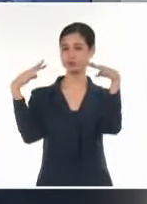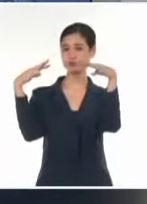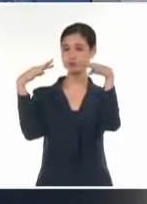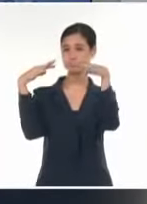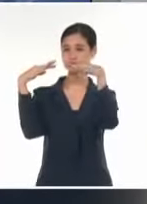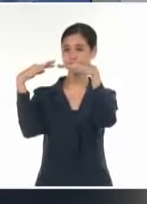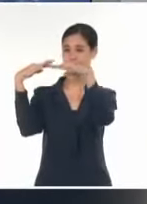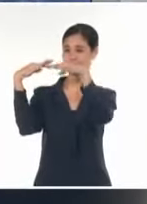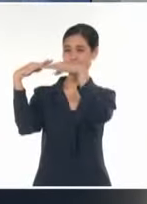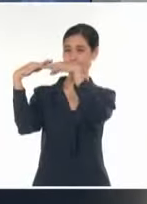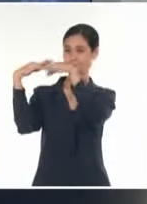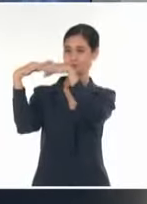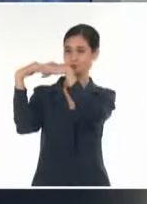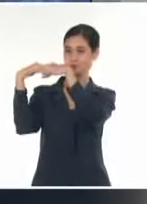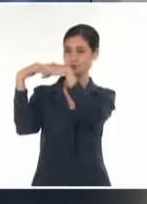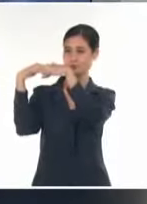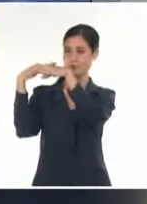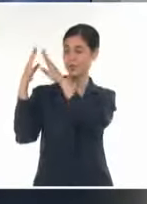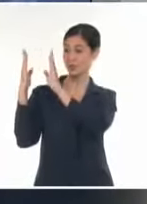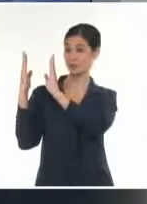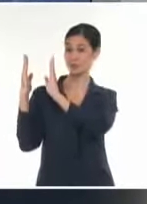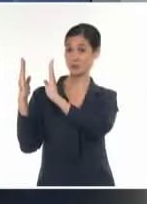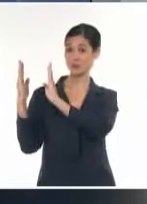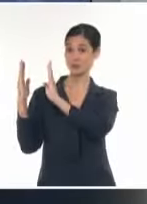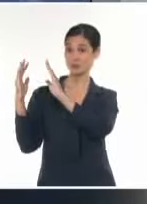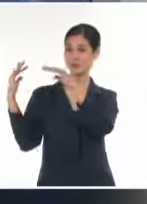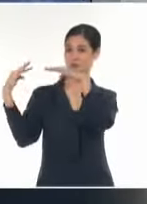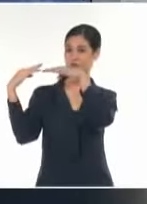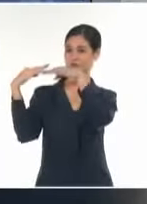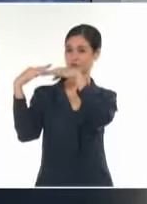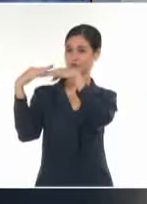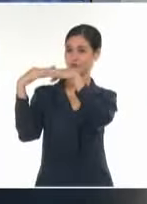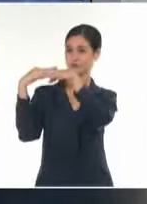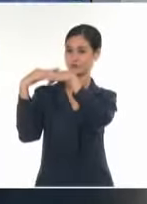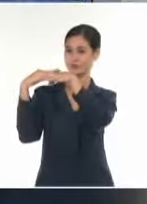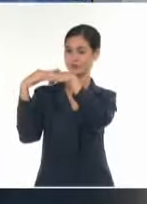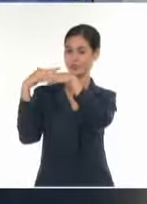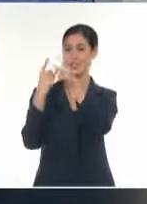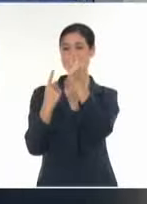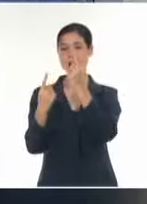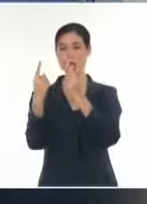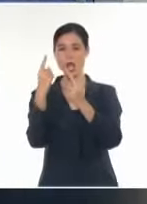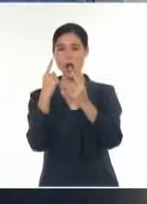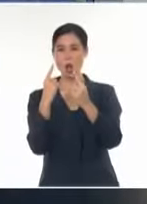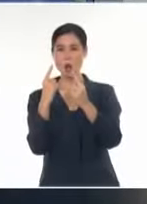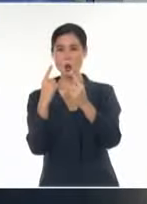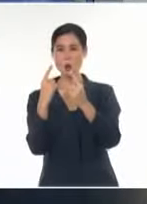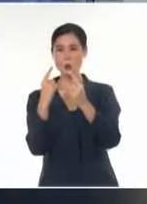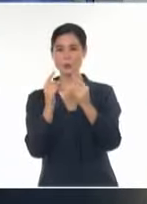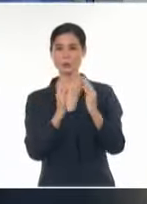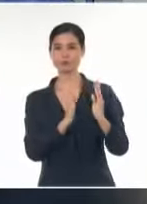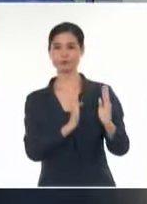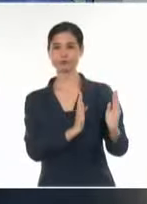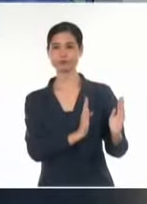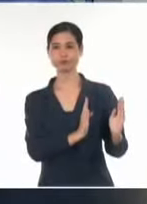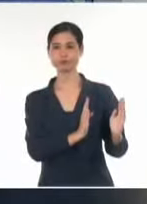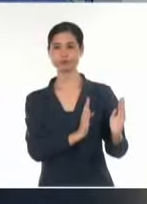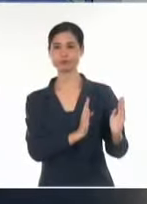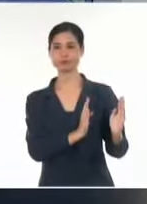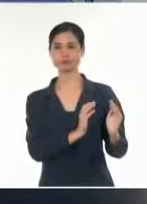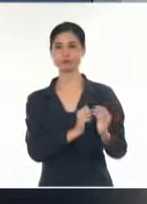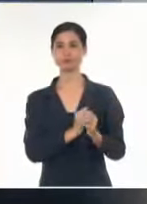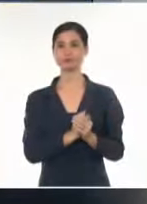occidental, también algunos nublados que permanecen en el extremo más oriental de nuestro país, restos de la zona frontal de días